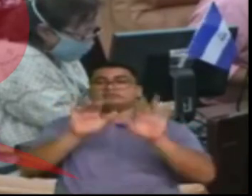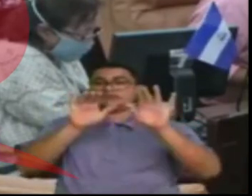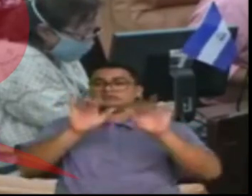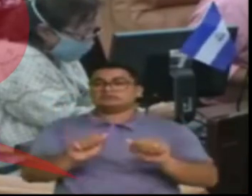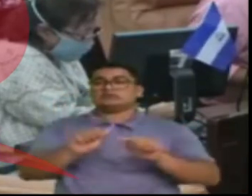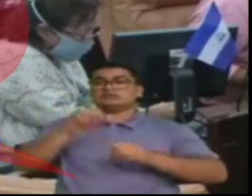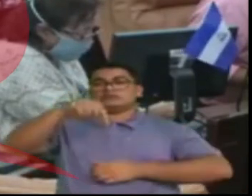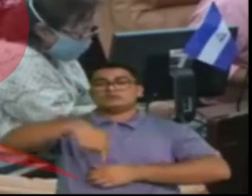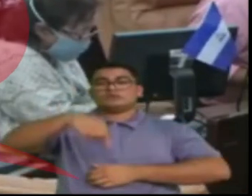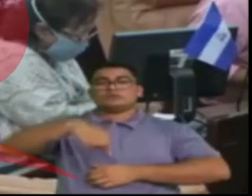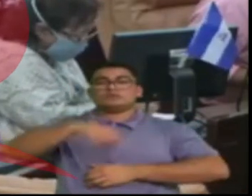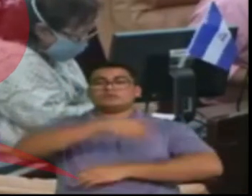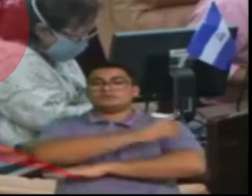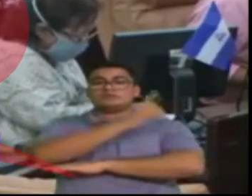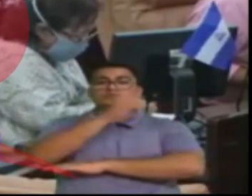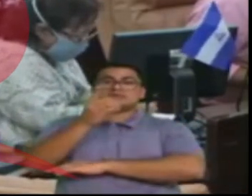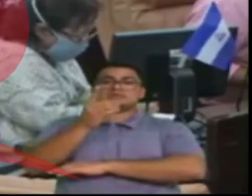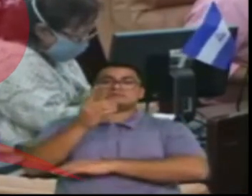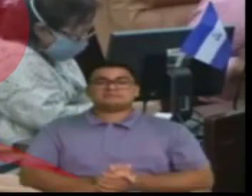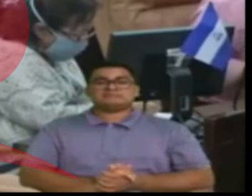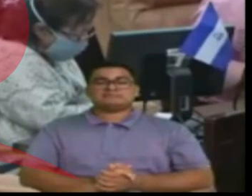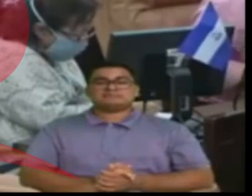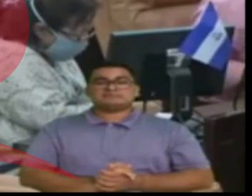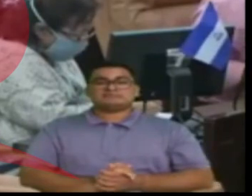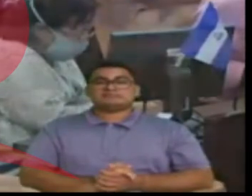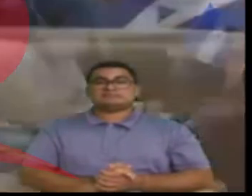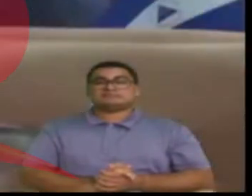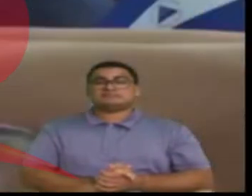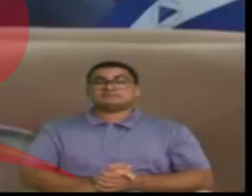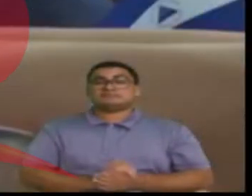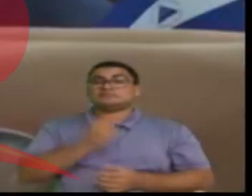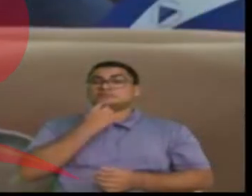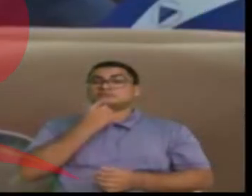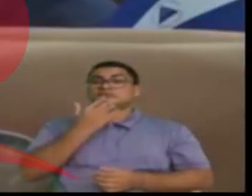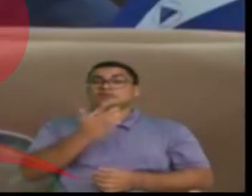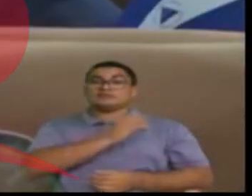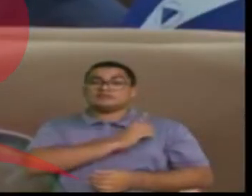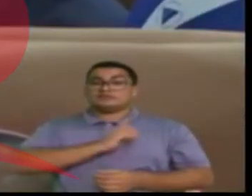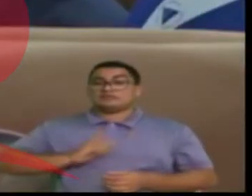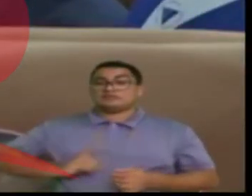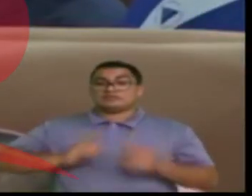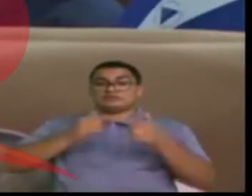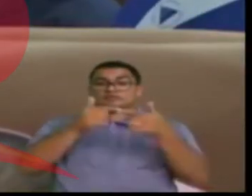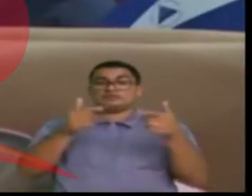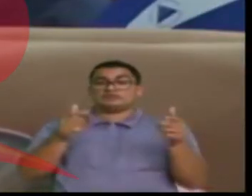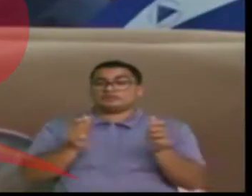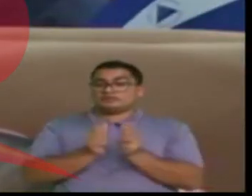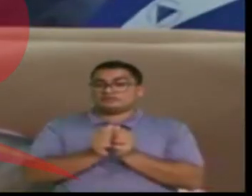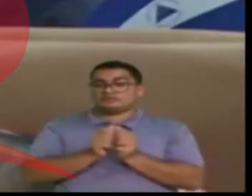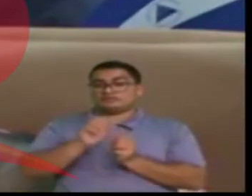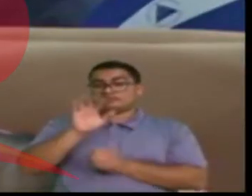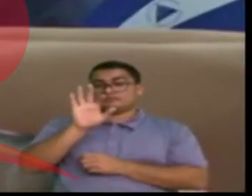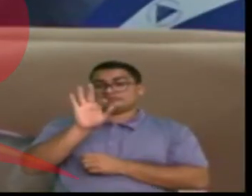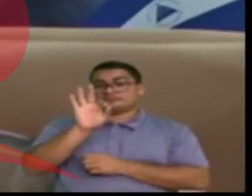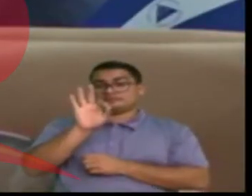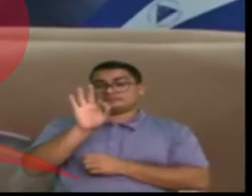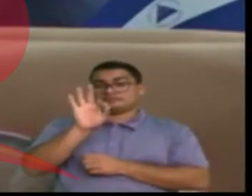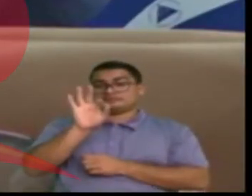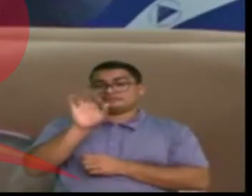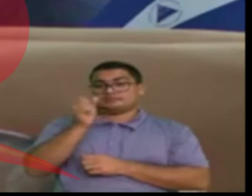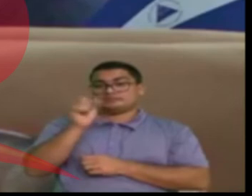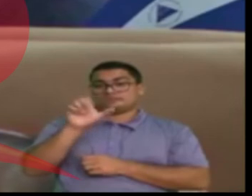aduciendo que no viola la libertad de expresión. Porque al menos los diputados de la bancada del Frente Sandinista de Liberación Nacional,